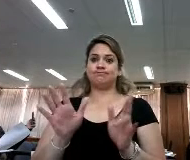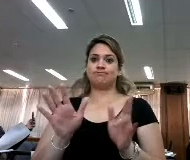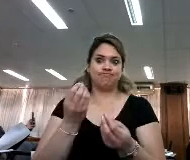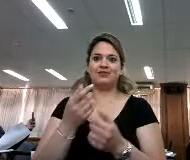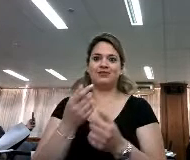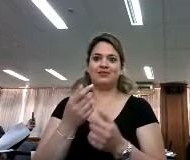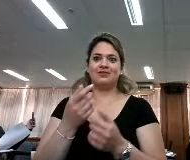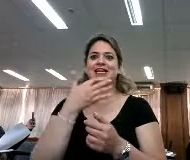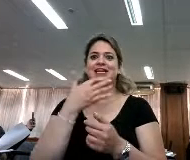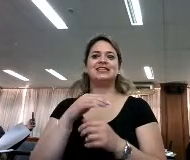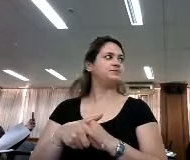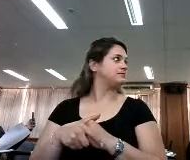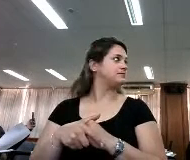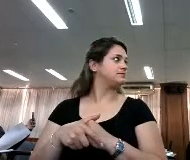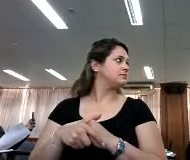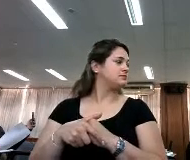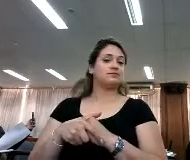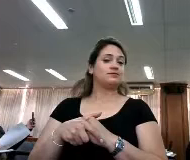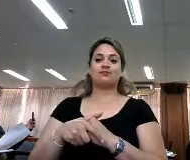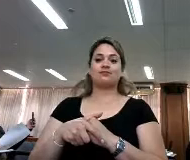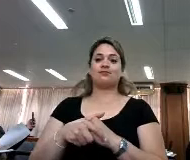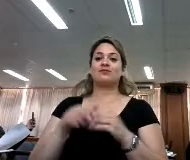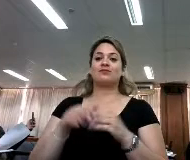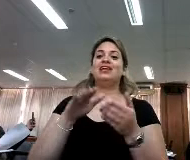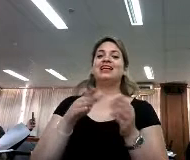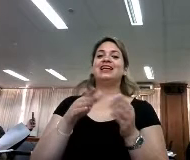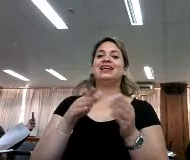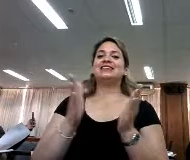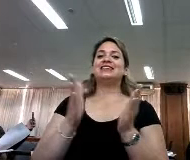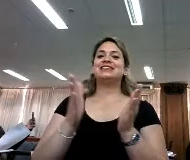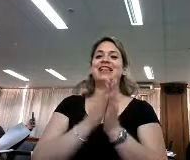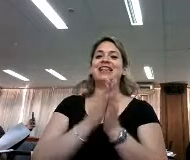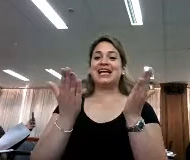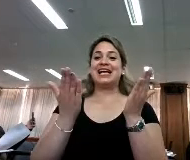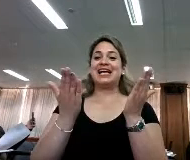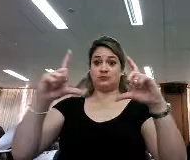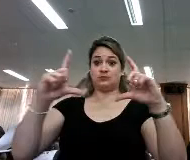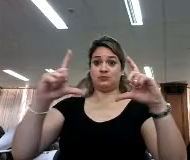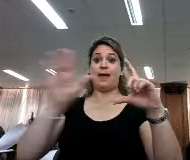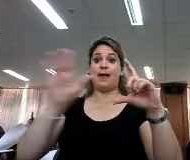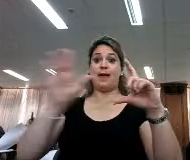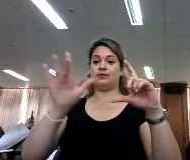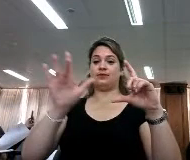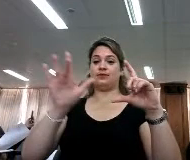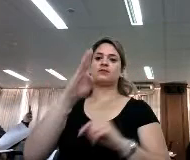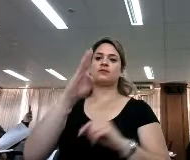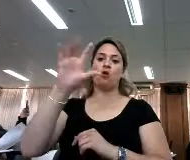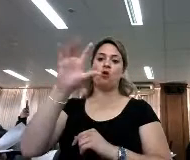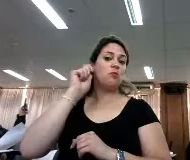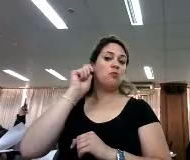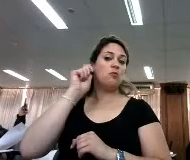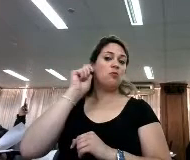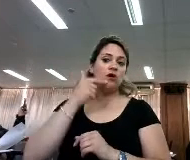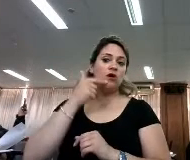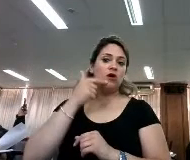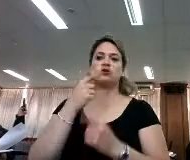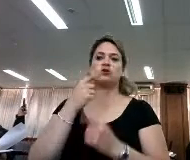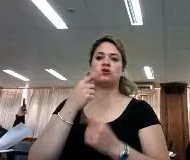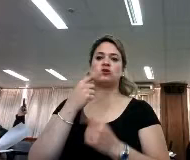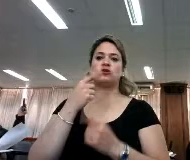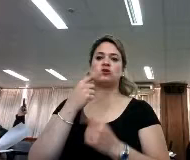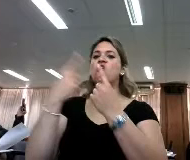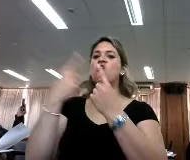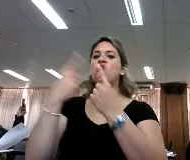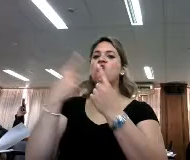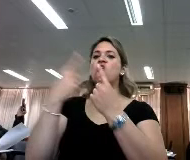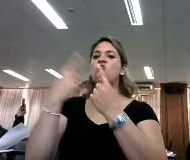texto plano que encontramos en la pantalla. Blogs, foros, Twitter, Facebook,